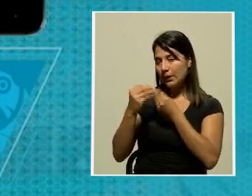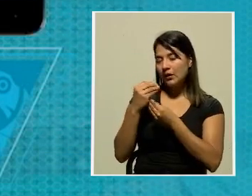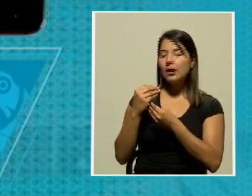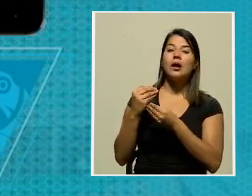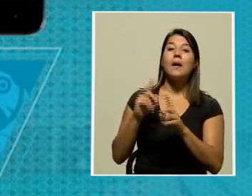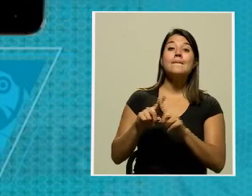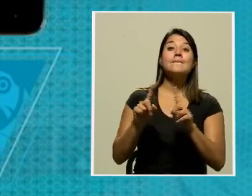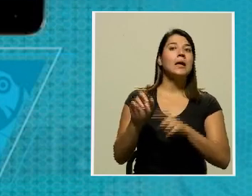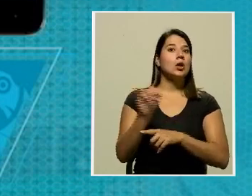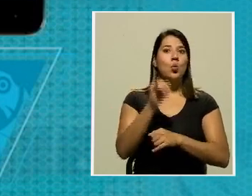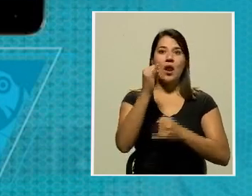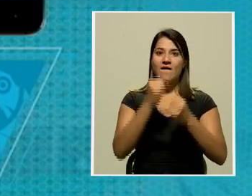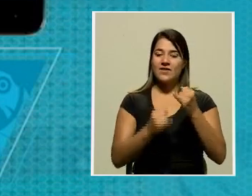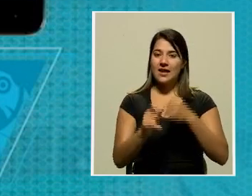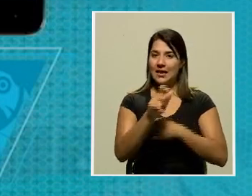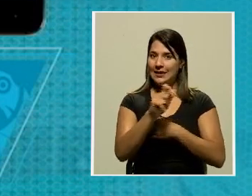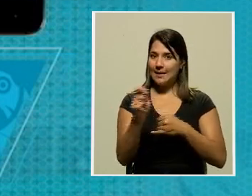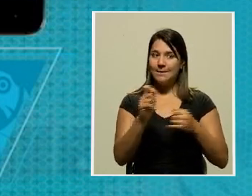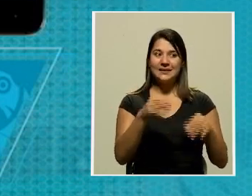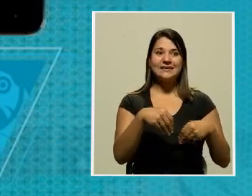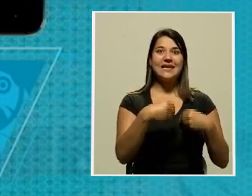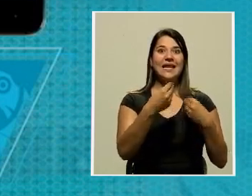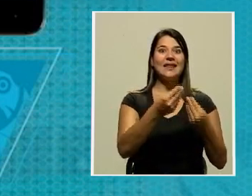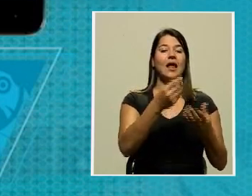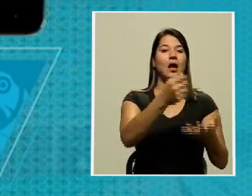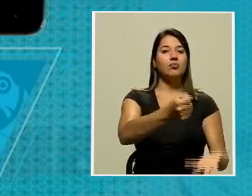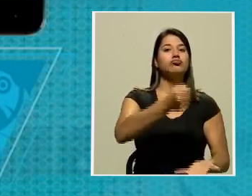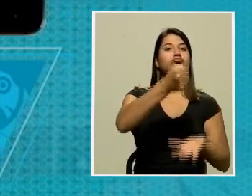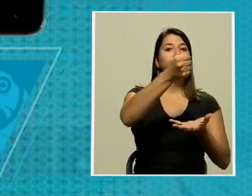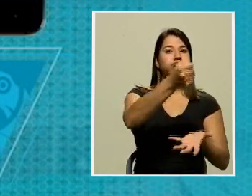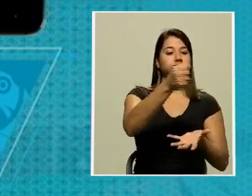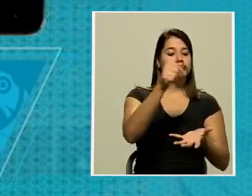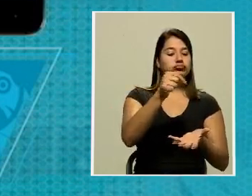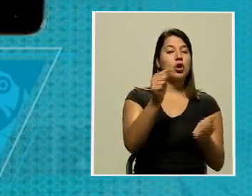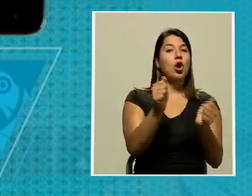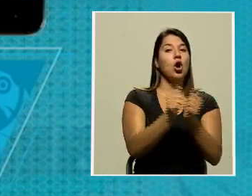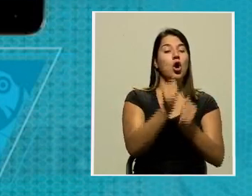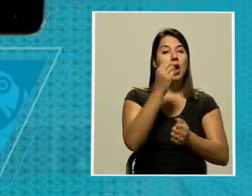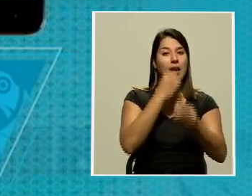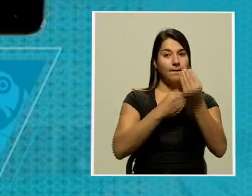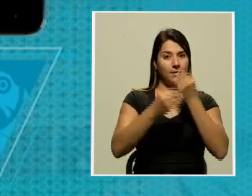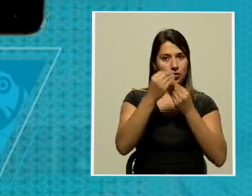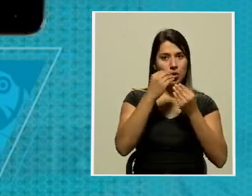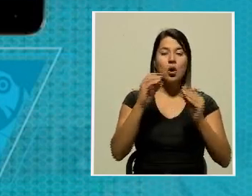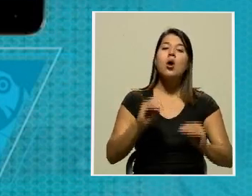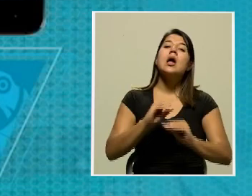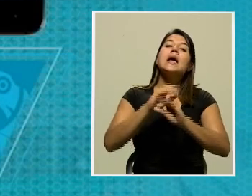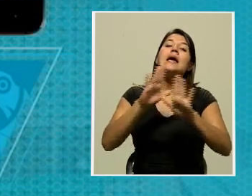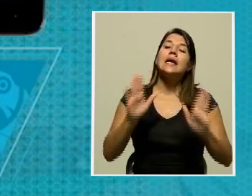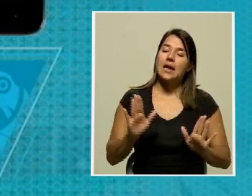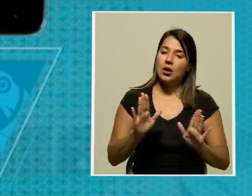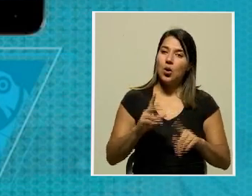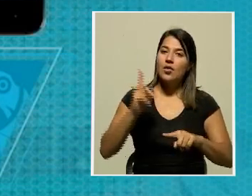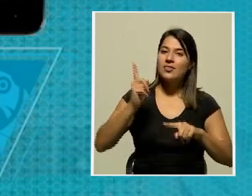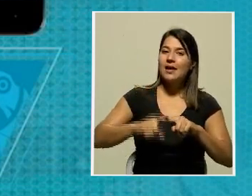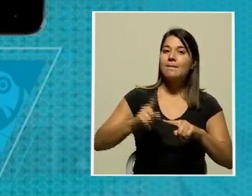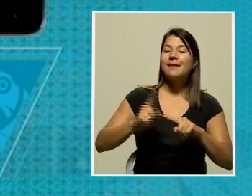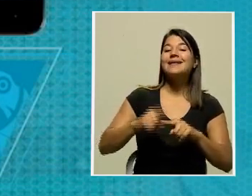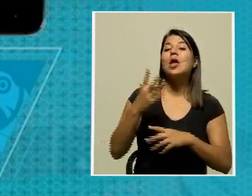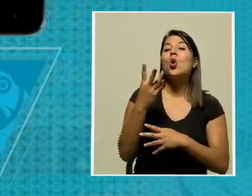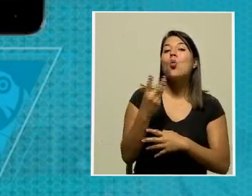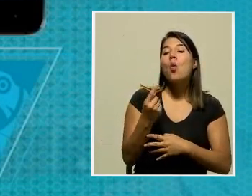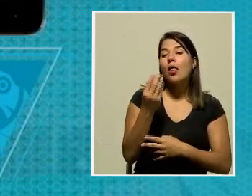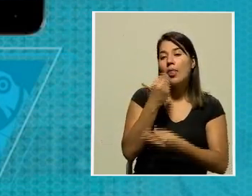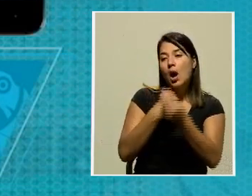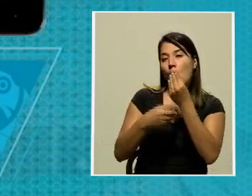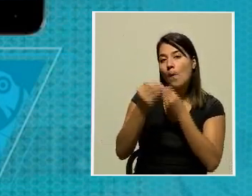tienen que darle un paquete de alimentos, obviamente en función de la cantidad de alimentos que esté